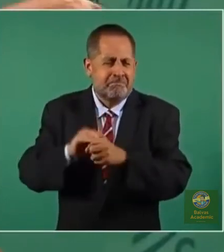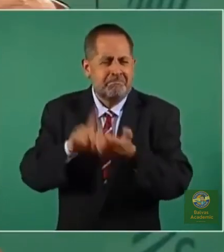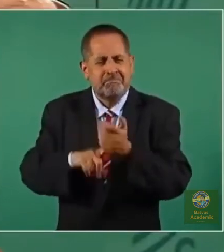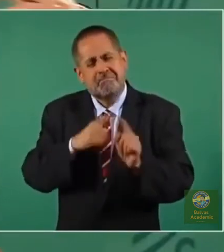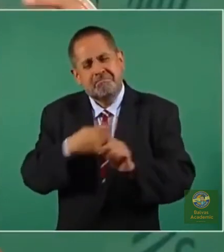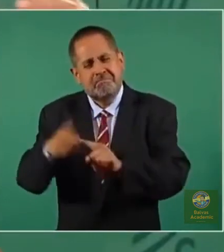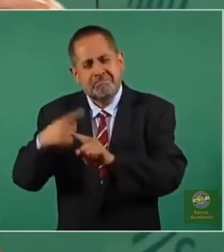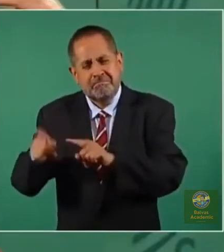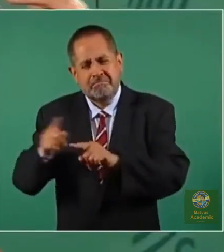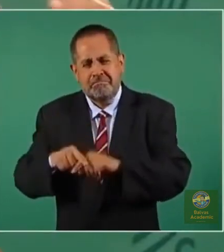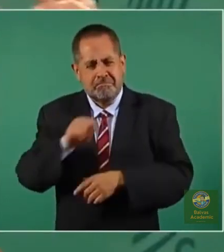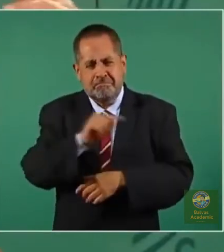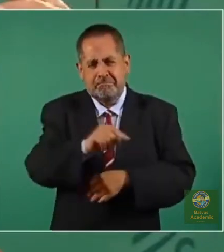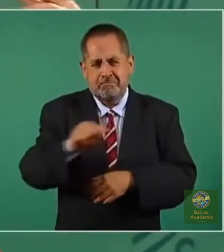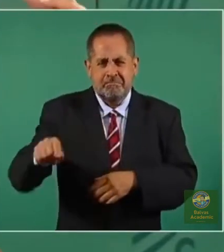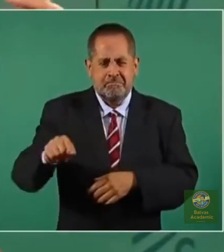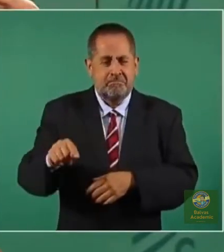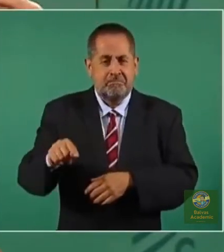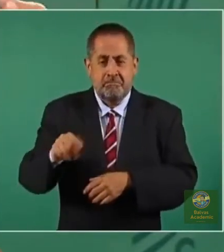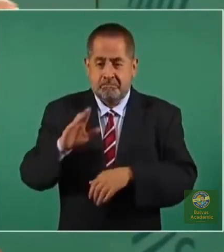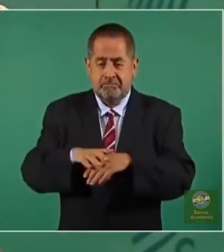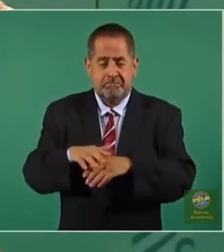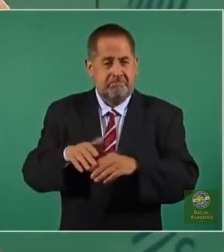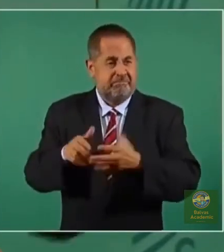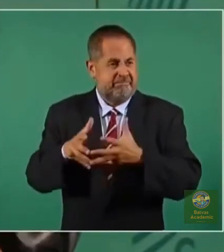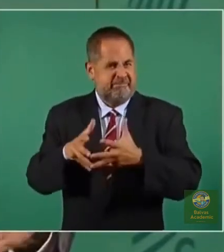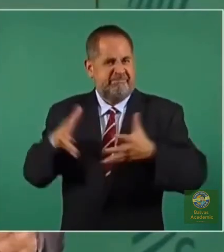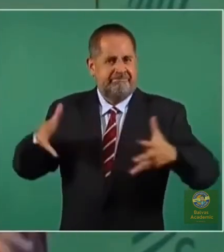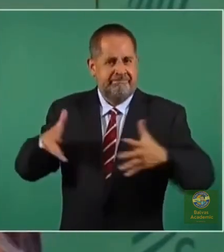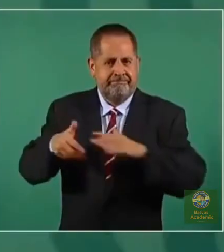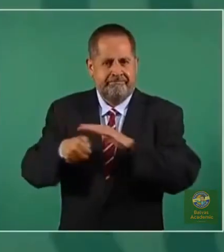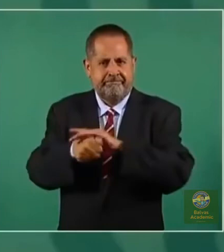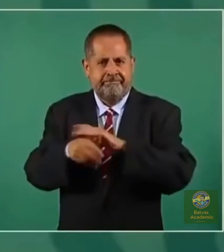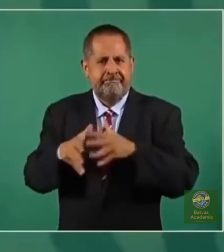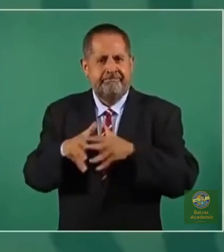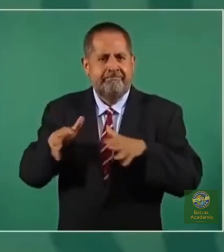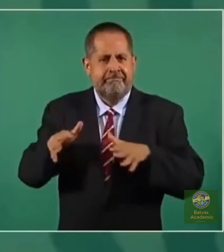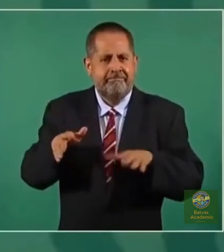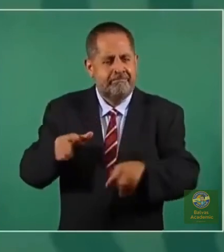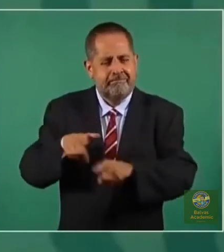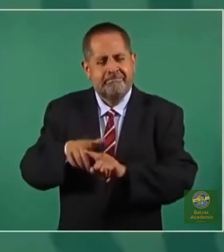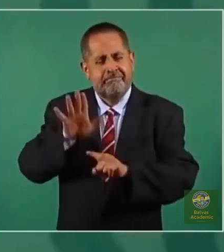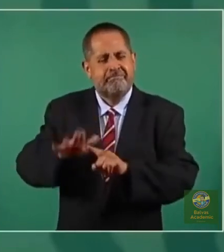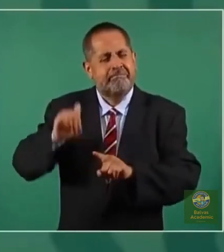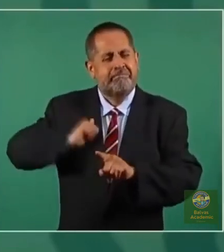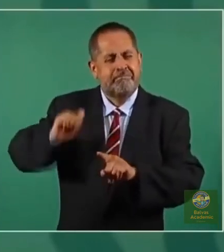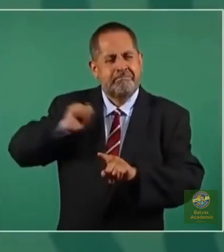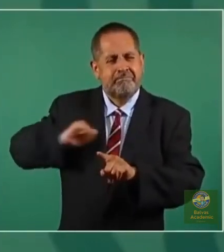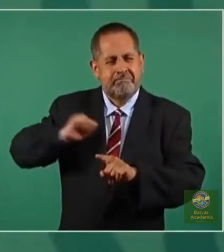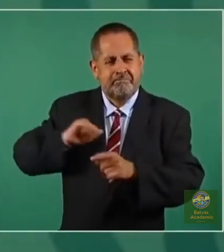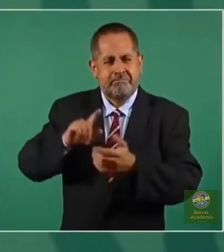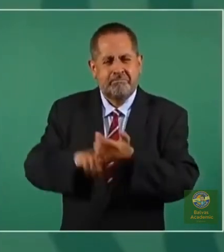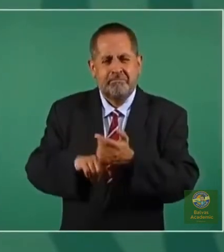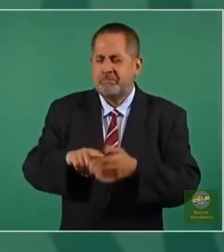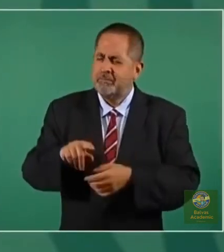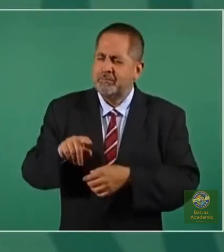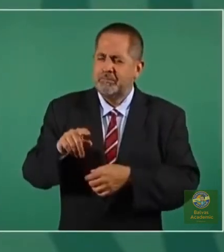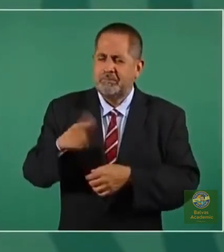otro, quelonio, que parece de la prehistoria, que se llama Guao,